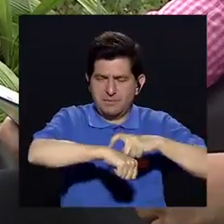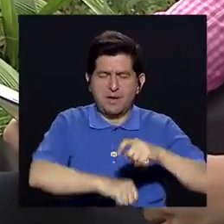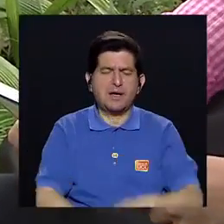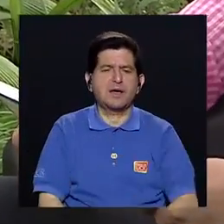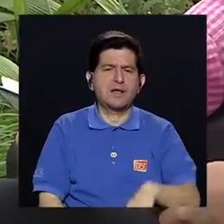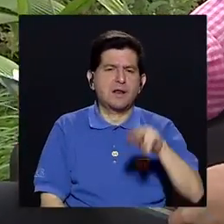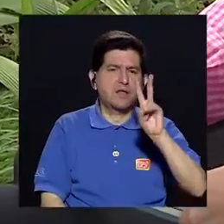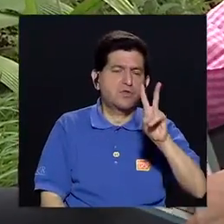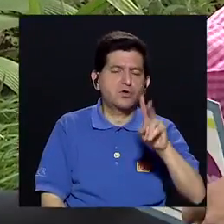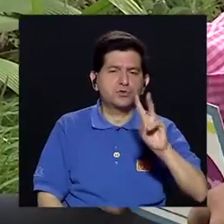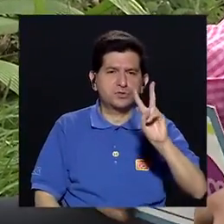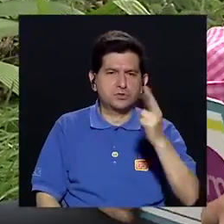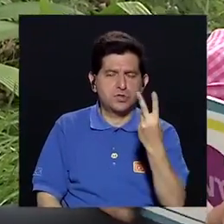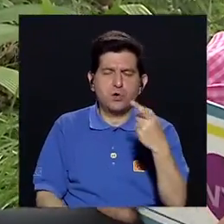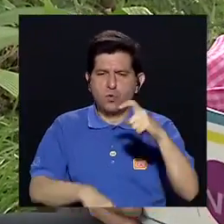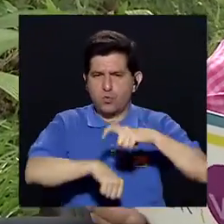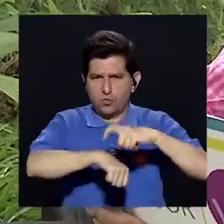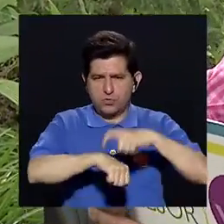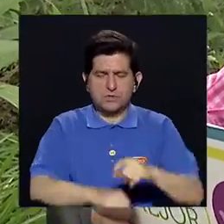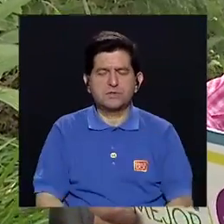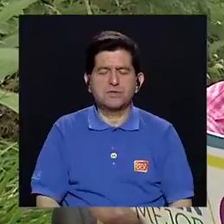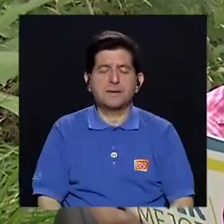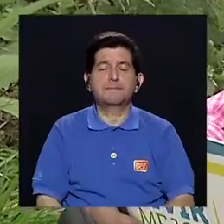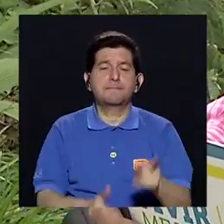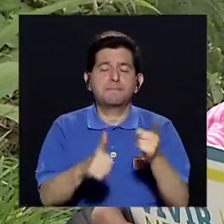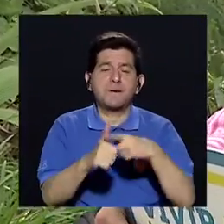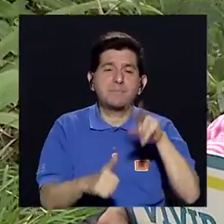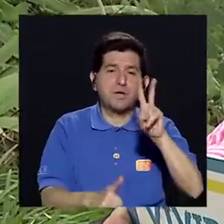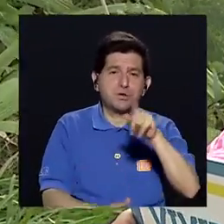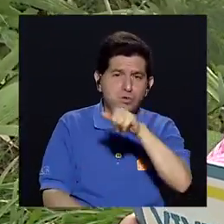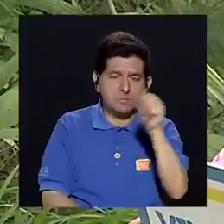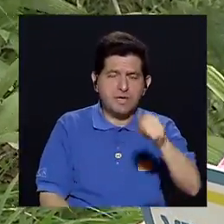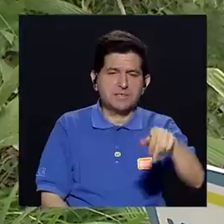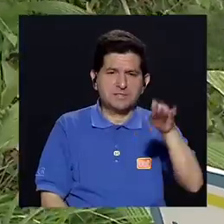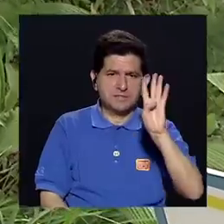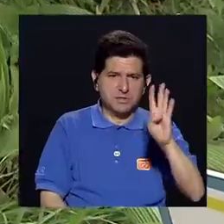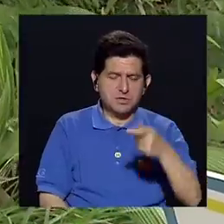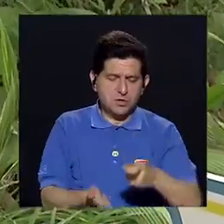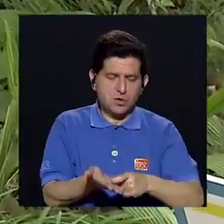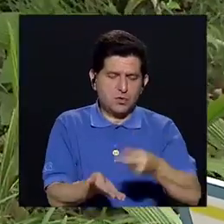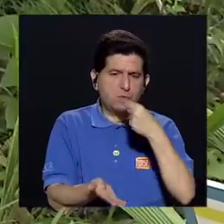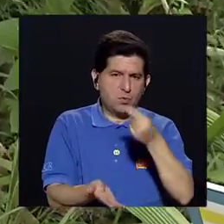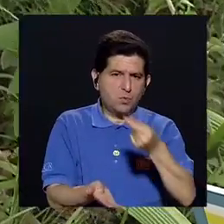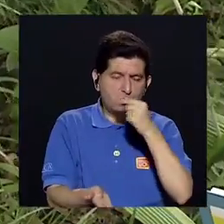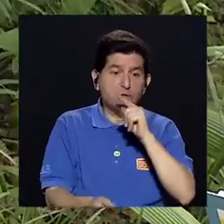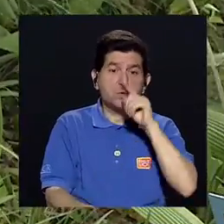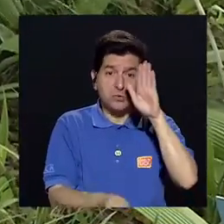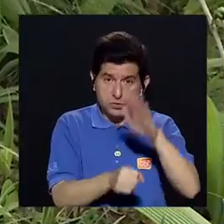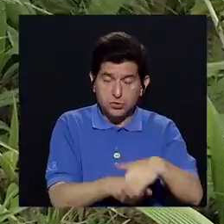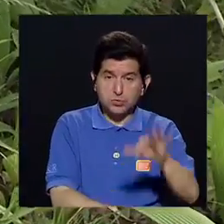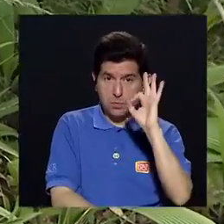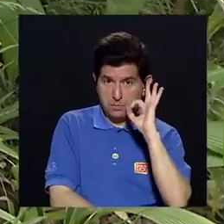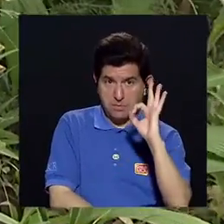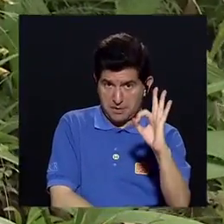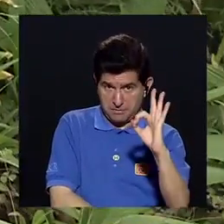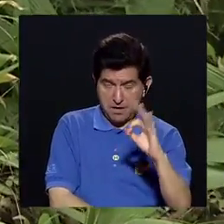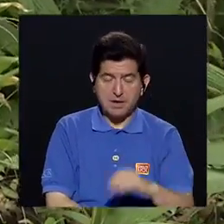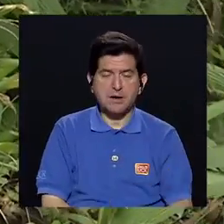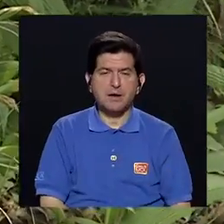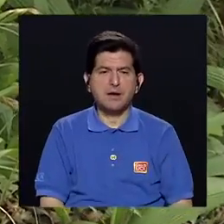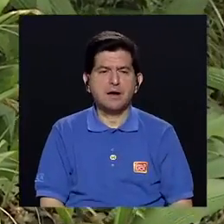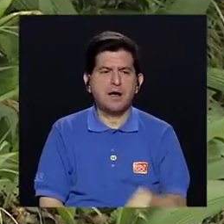Y dos en la segunda etapa Que es la primera etapa Los dos primeros meses Si una persona cumple el tratamiento bien En esos primeros dos meses